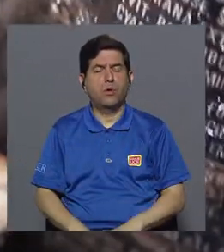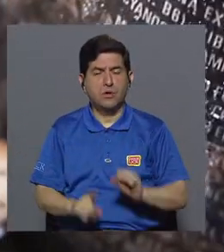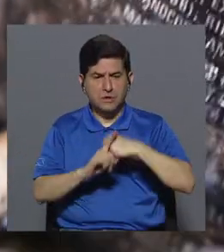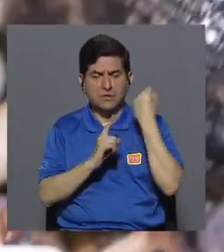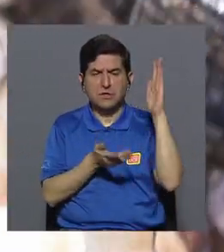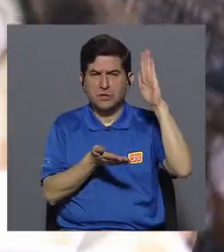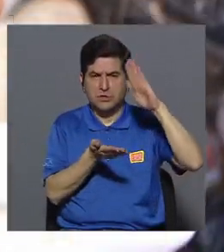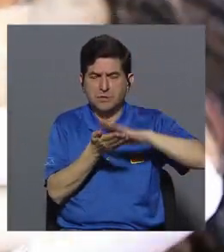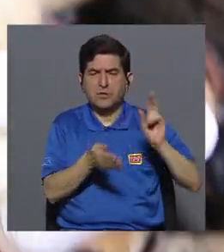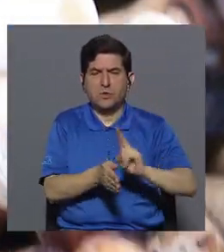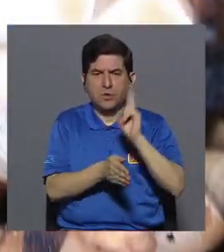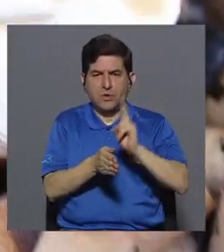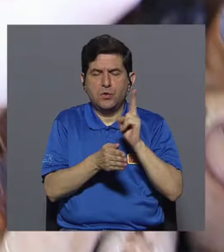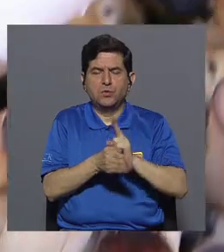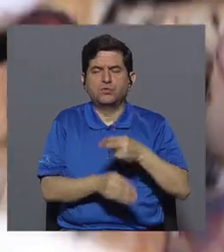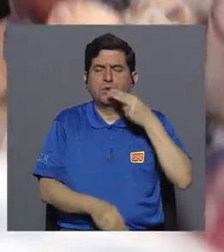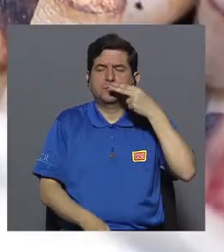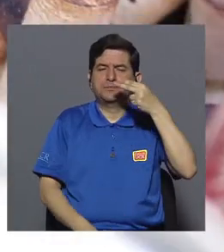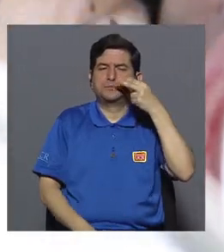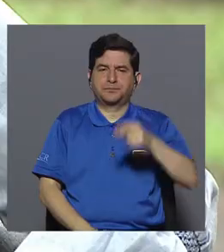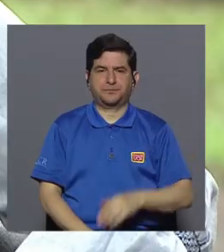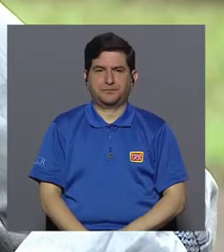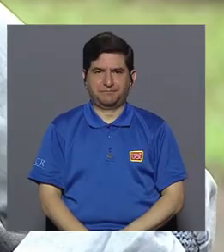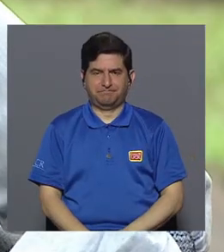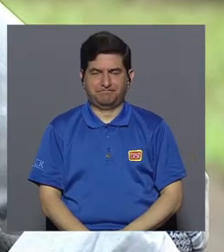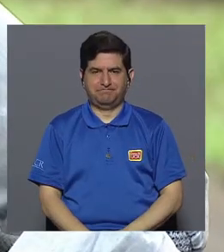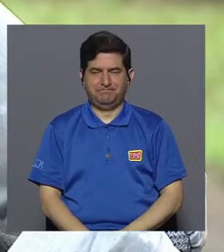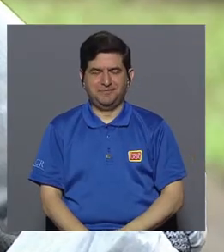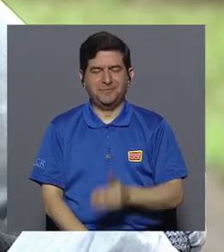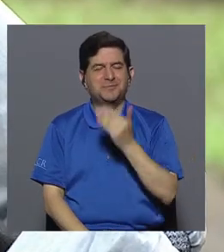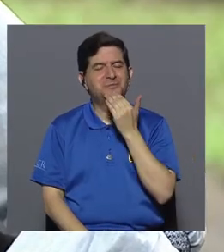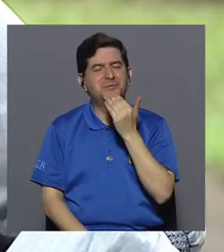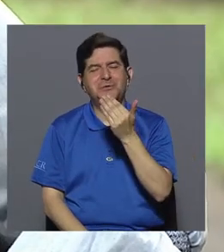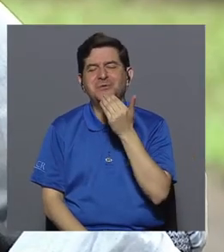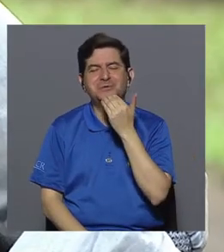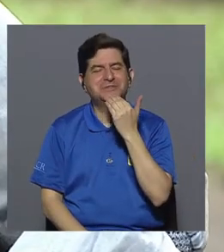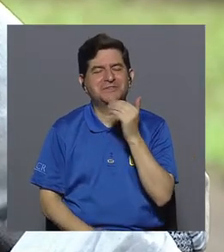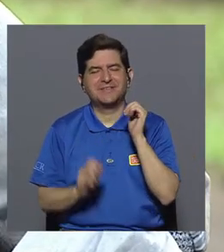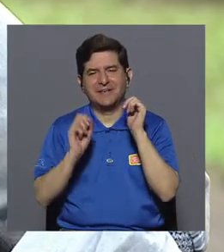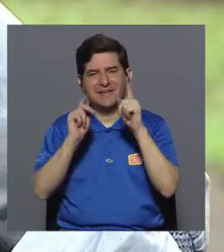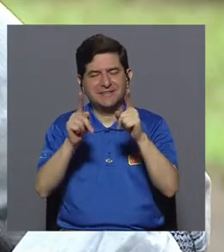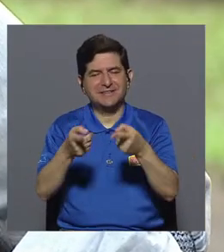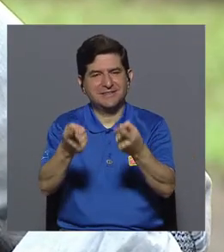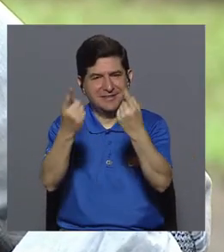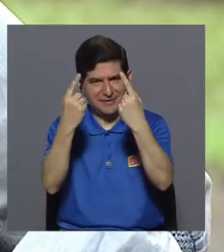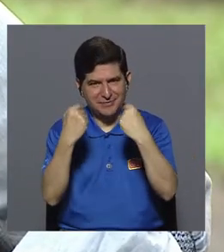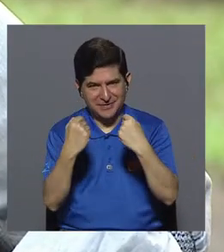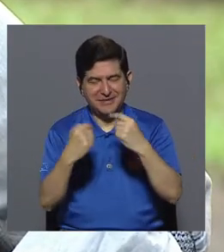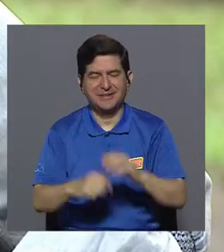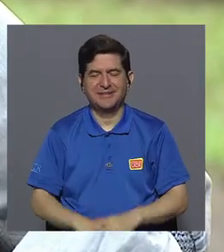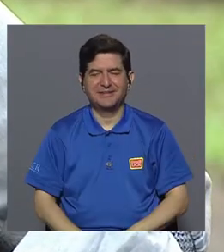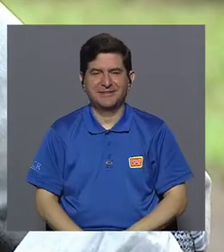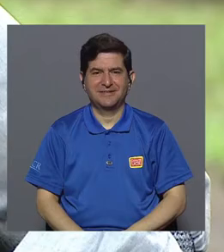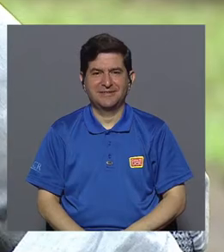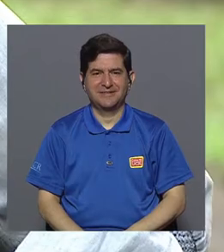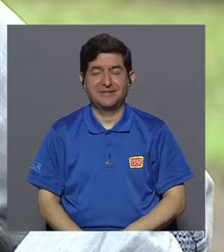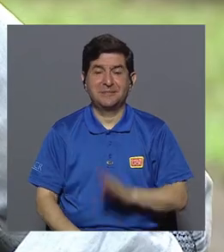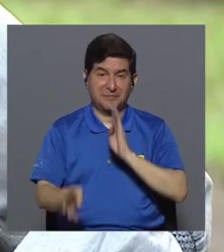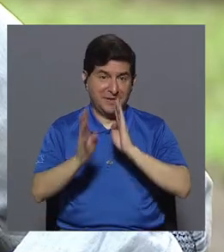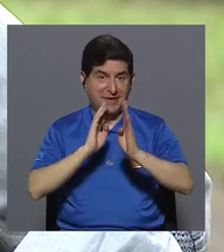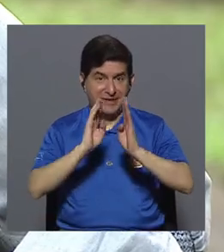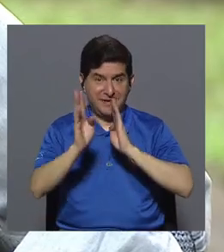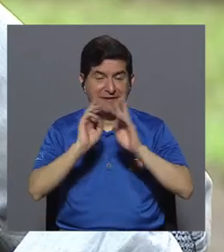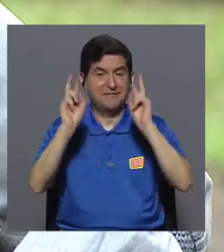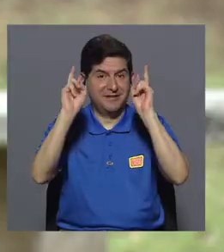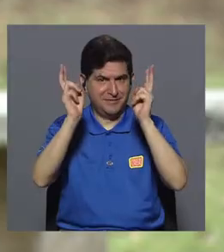disminuir el consumo de tabaco. Bueno Mariela, agradecerte el espacio y esta oportunidad